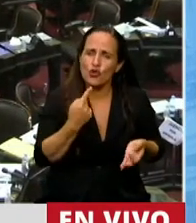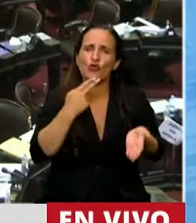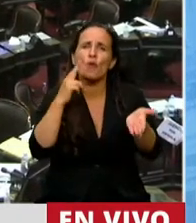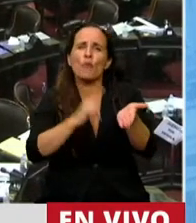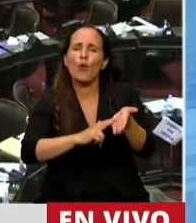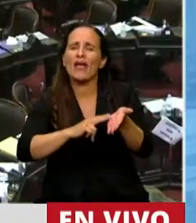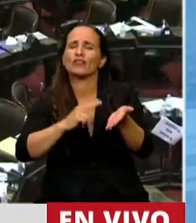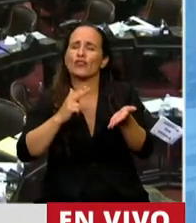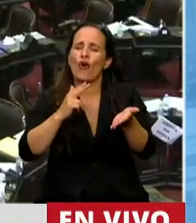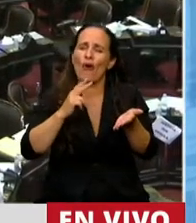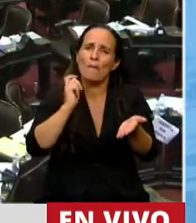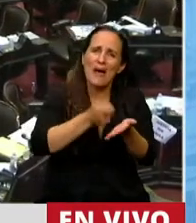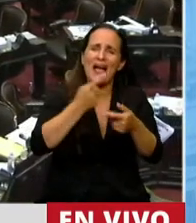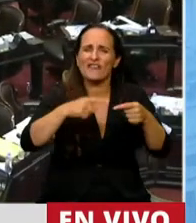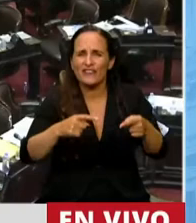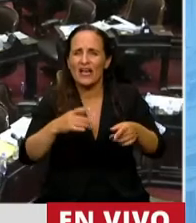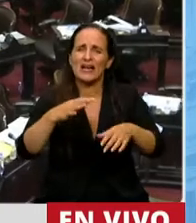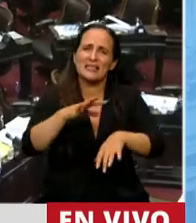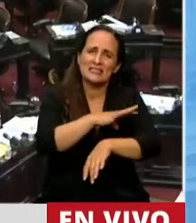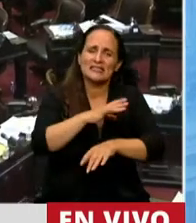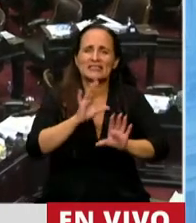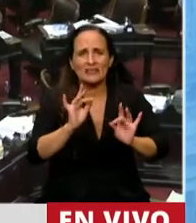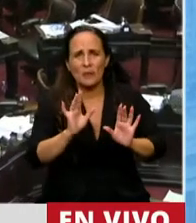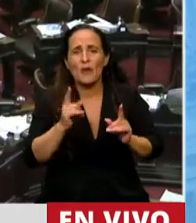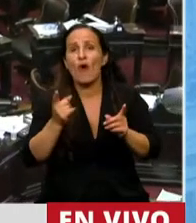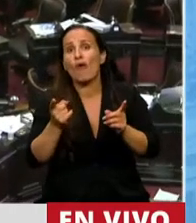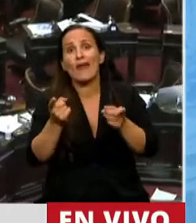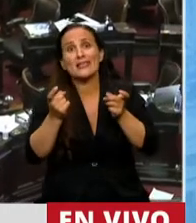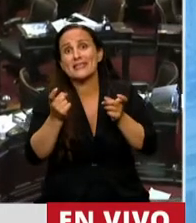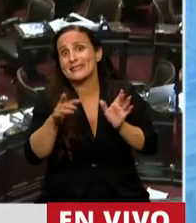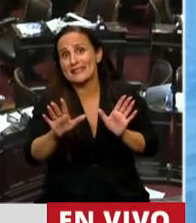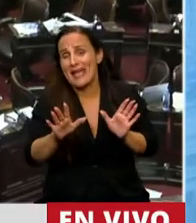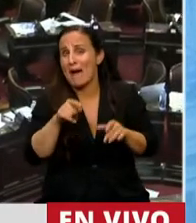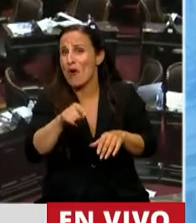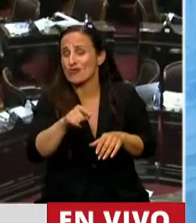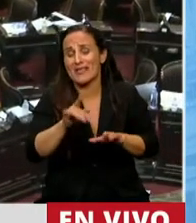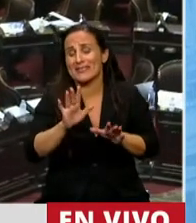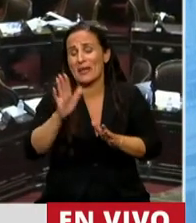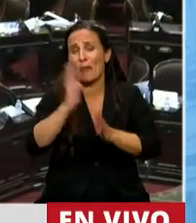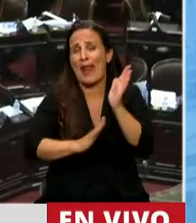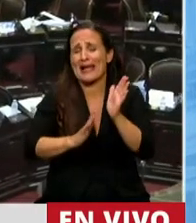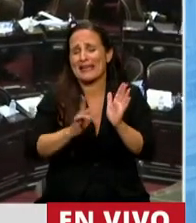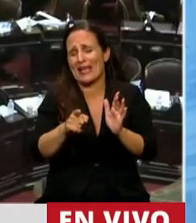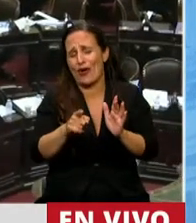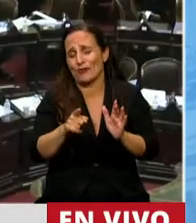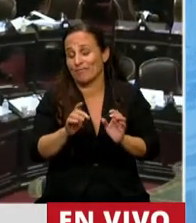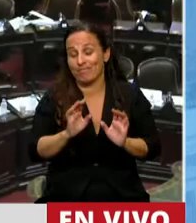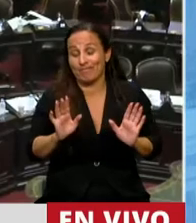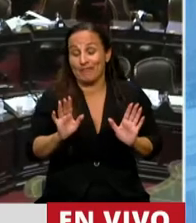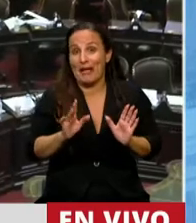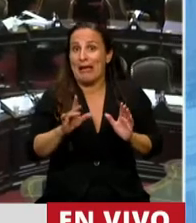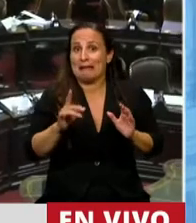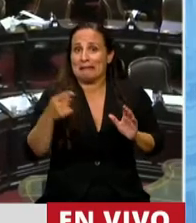limitada y que cada tanto en el ciclo precisamos este instrumento, que es un instrumento perverso, que es un instrumento anómalo, no